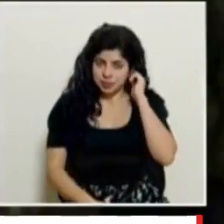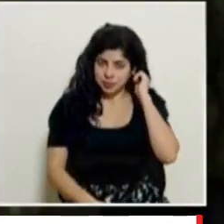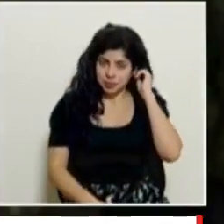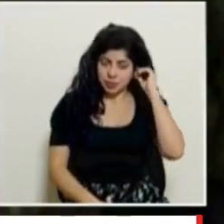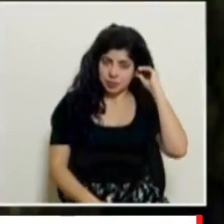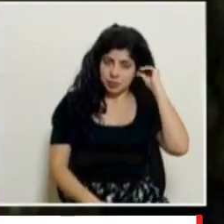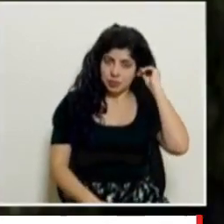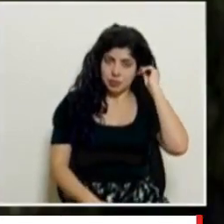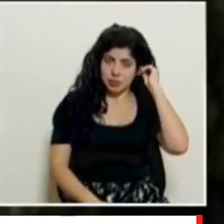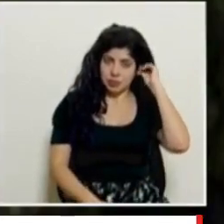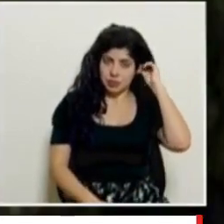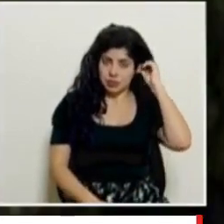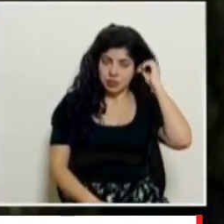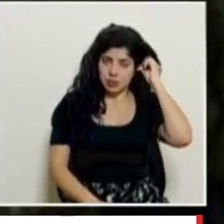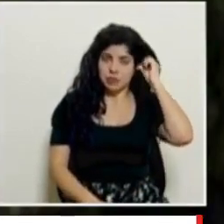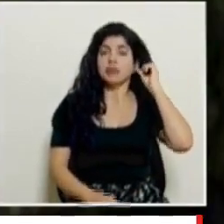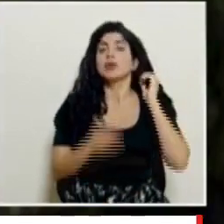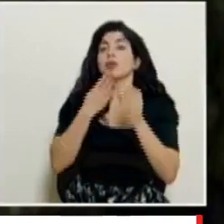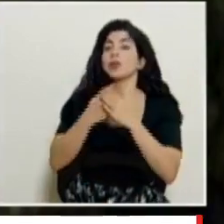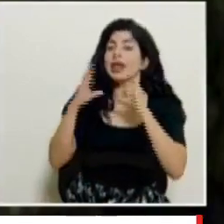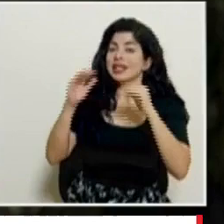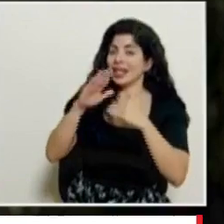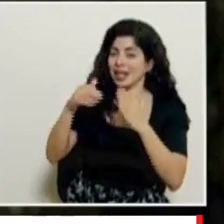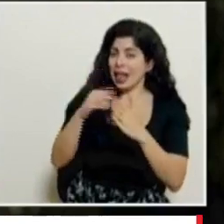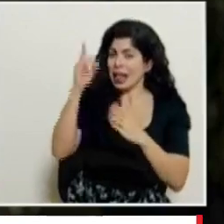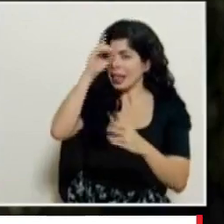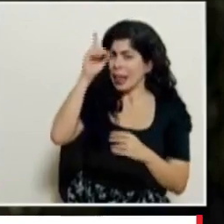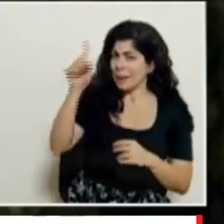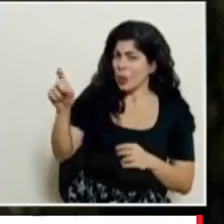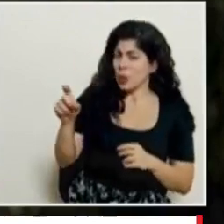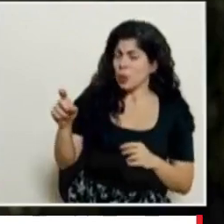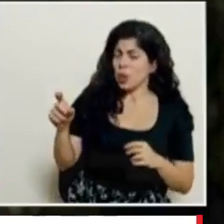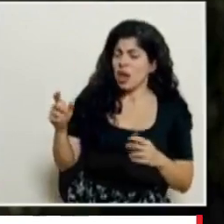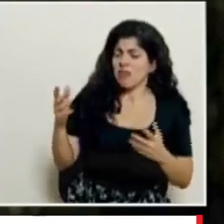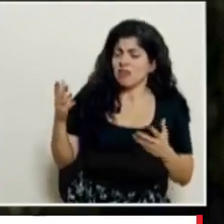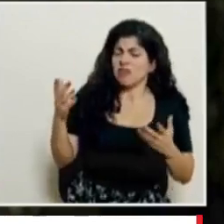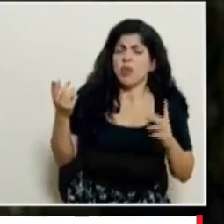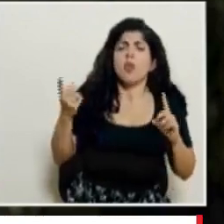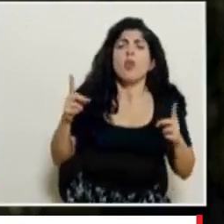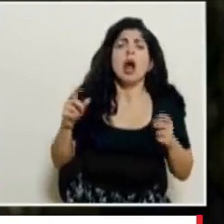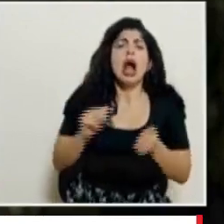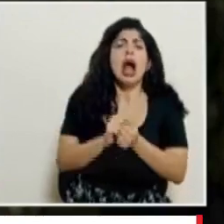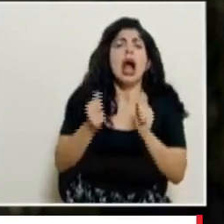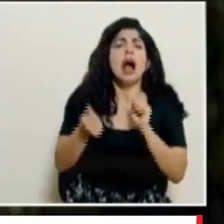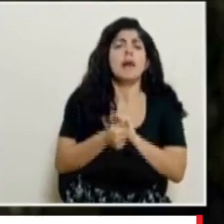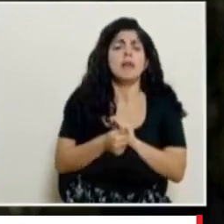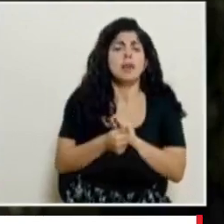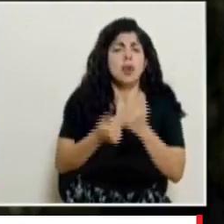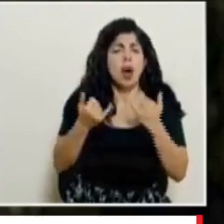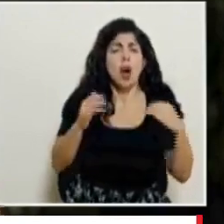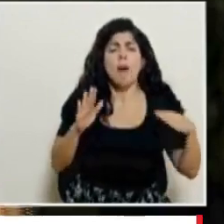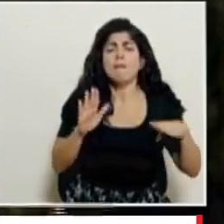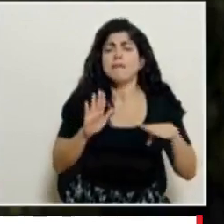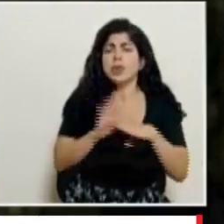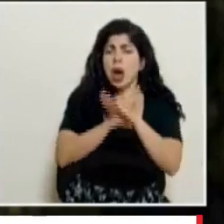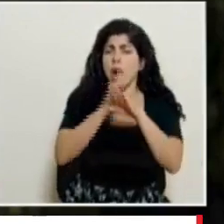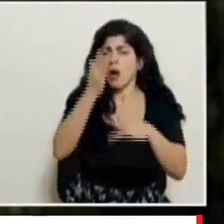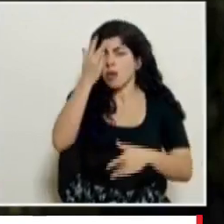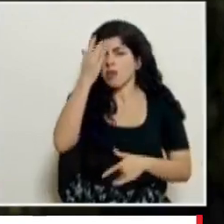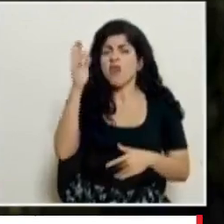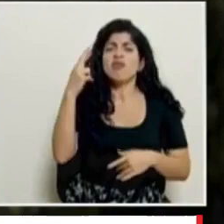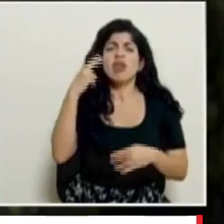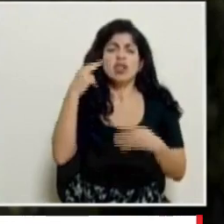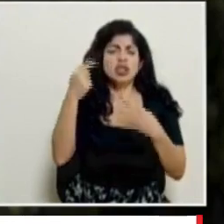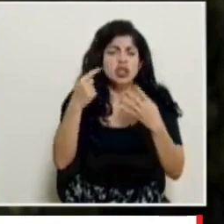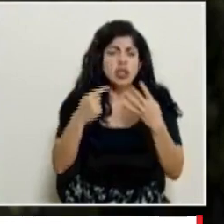buenas tardes para todos don Daniel una consulta que cambió para este repunte de casos posibles causas